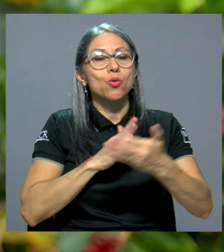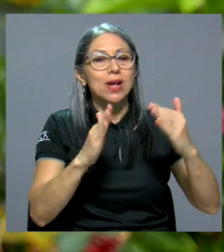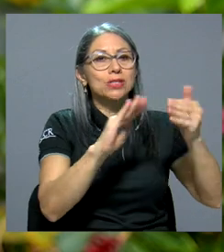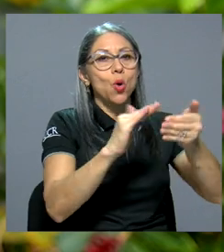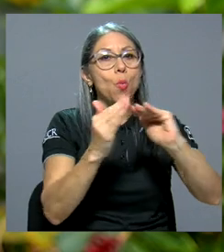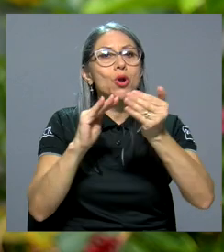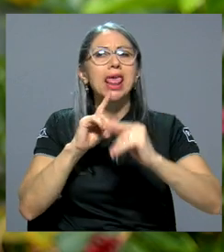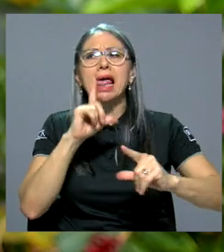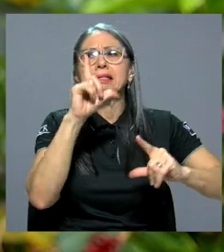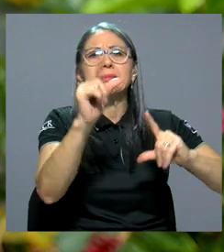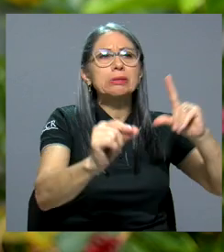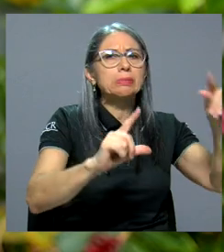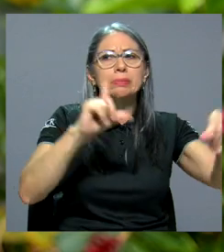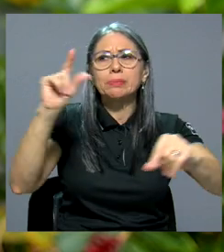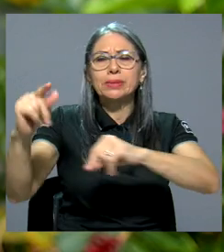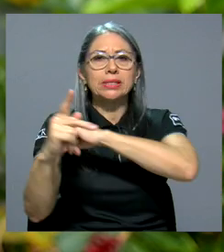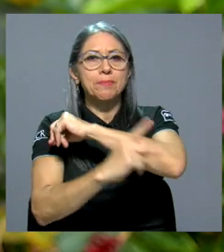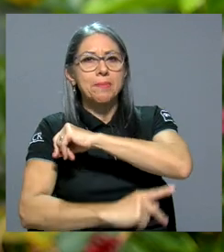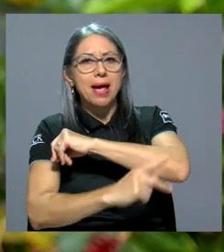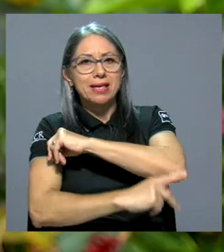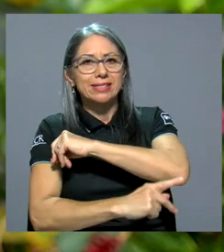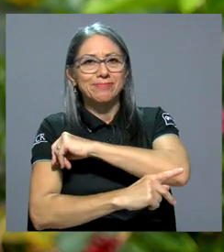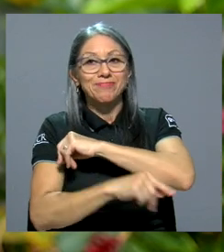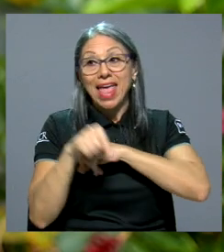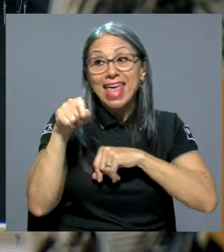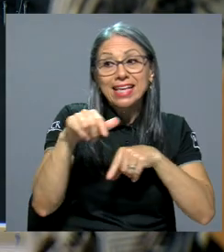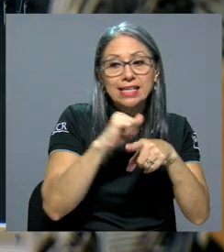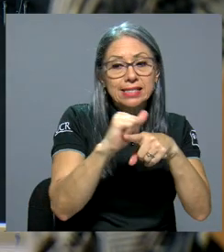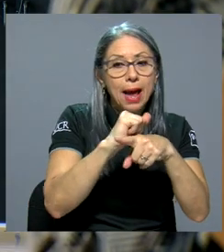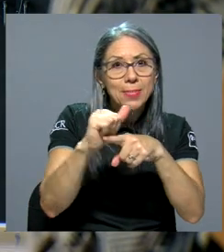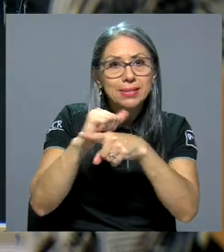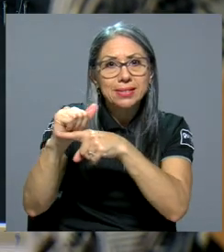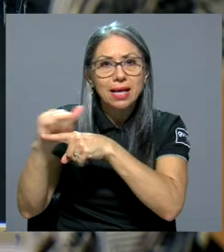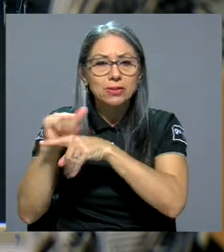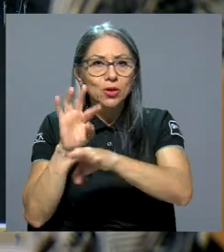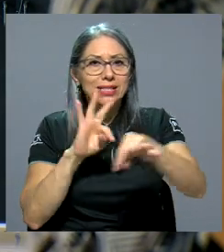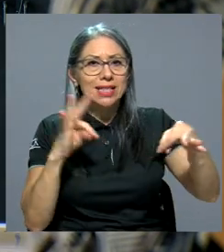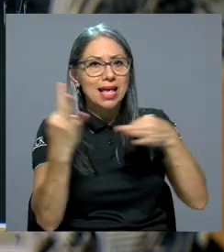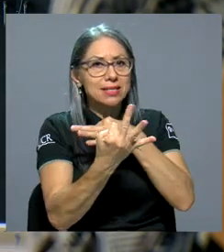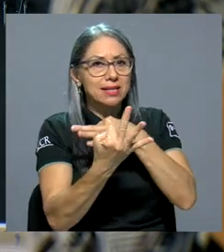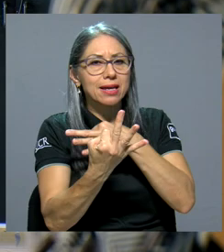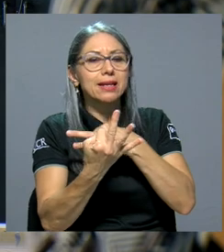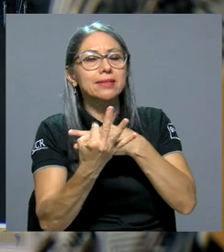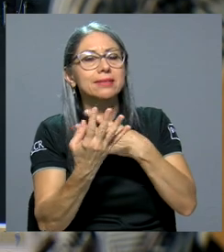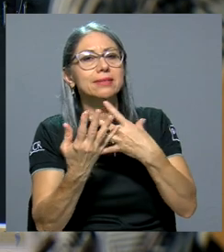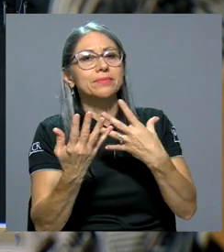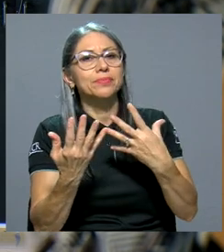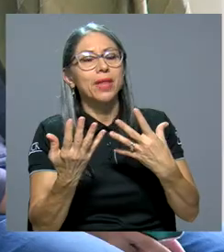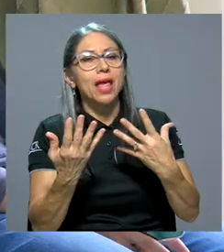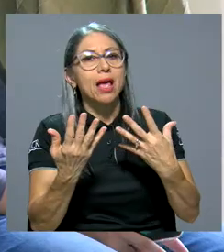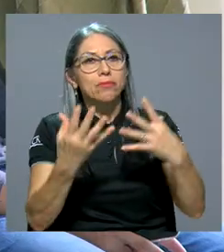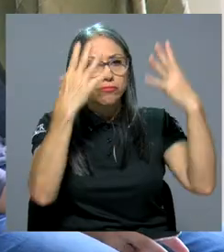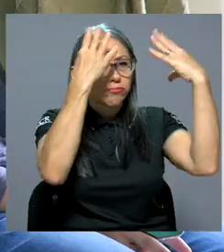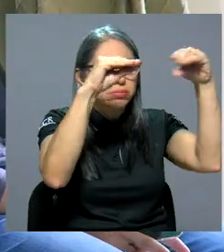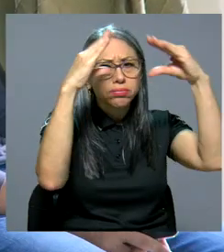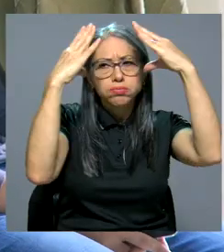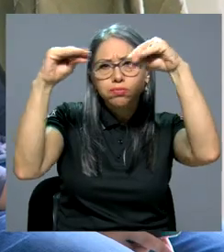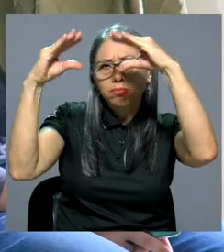comunidades rurales del país en estas capacitaciones y talleres se dieron este